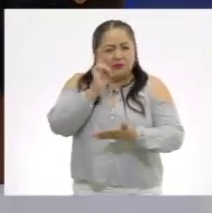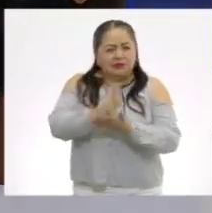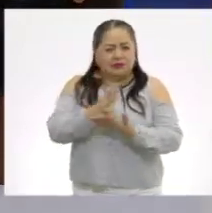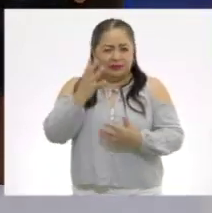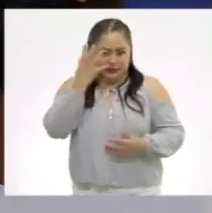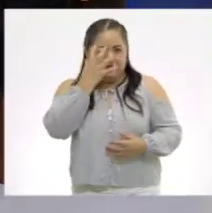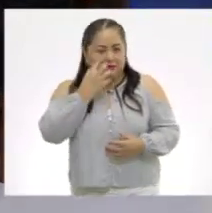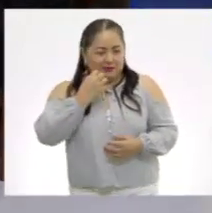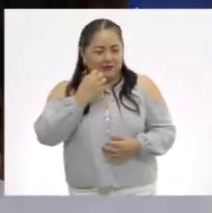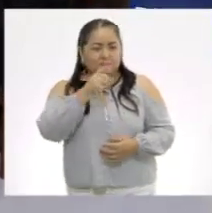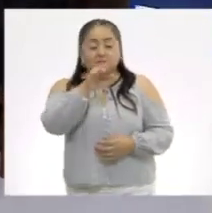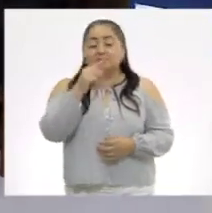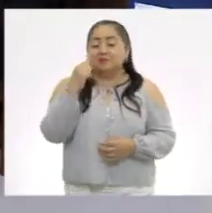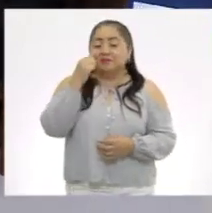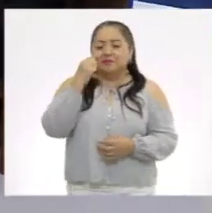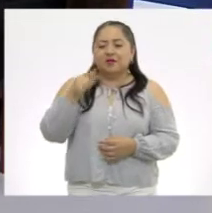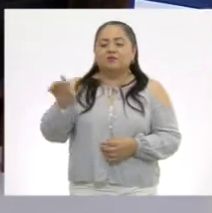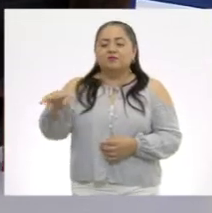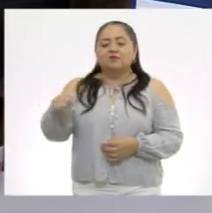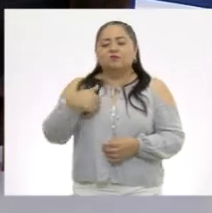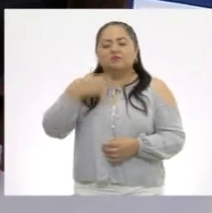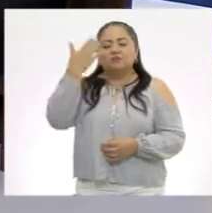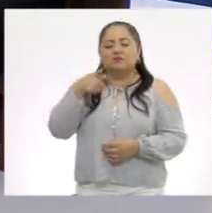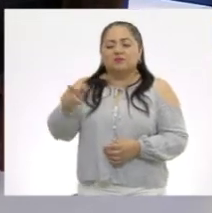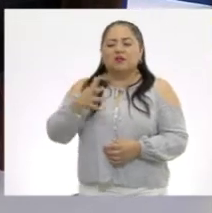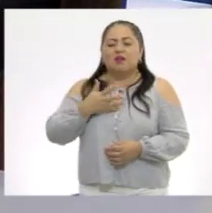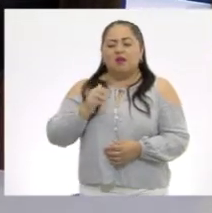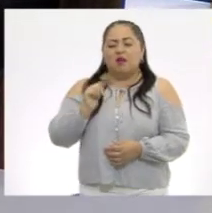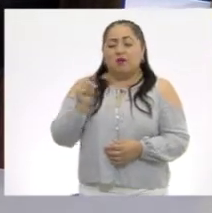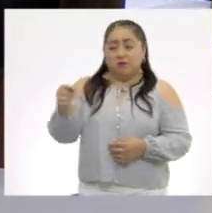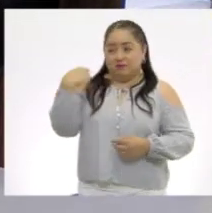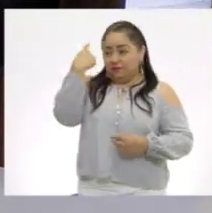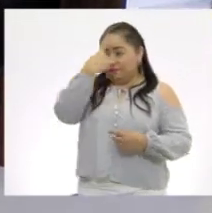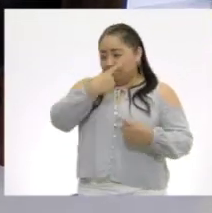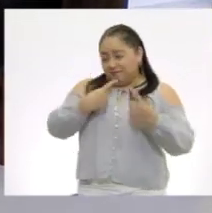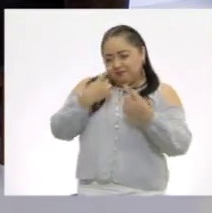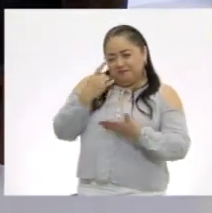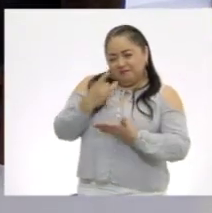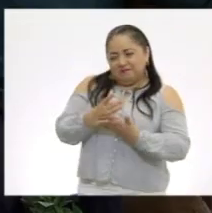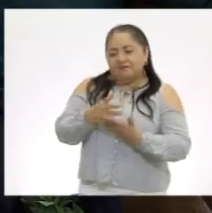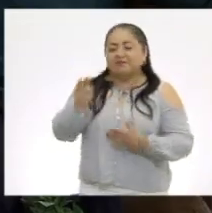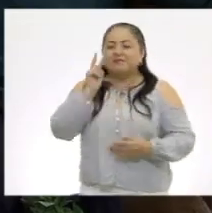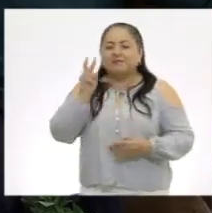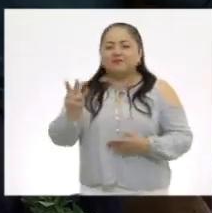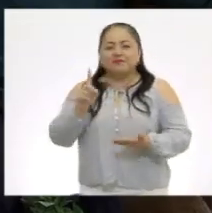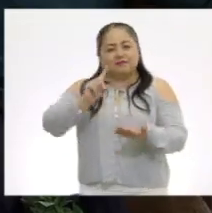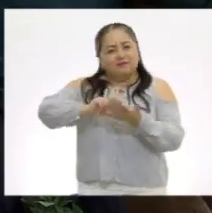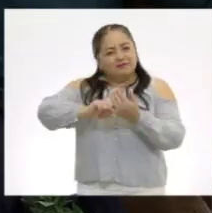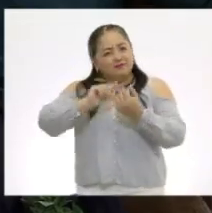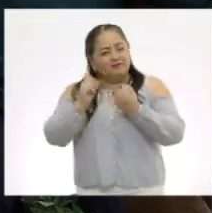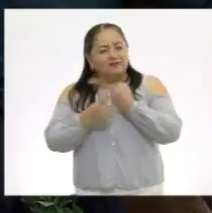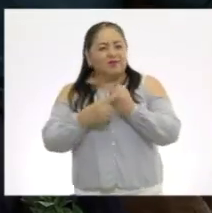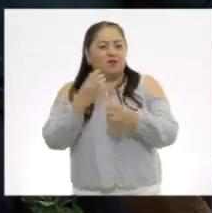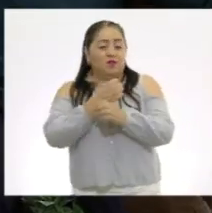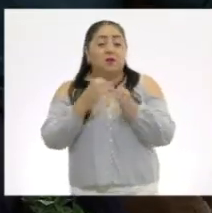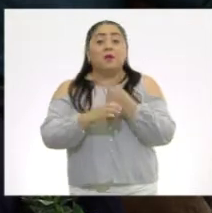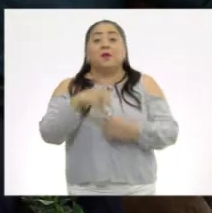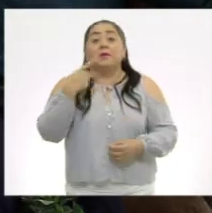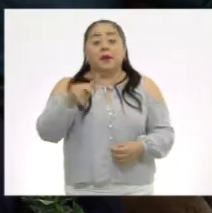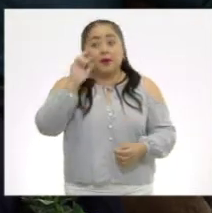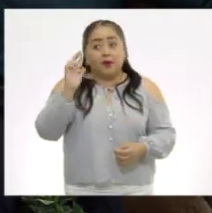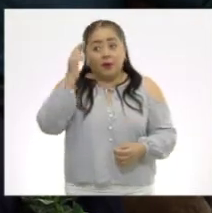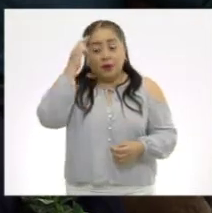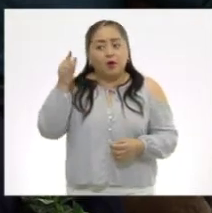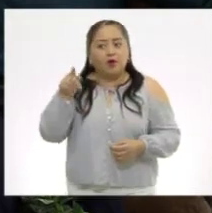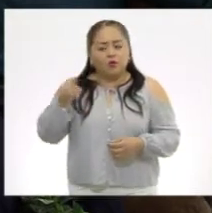Mira, yo sé que tú tienes algo, porque tu expresión y tu cara me dicen muchas cosas. Recuerda que